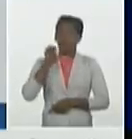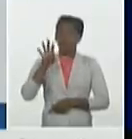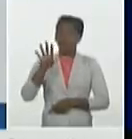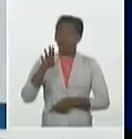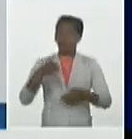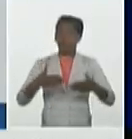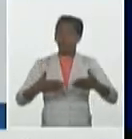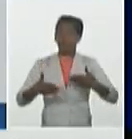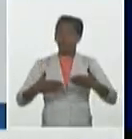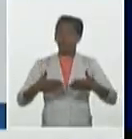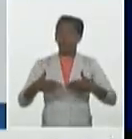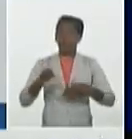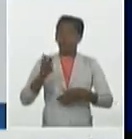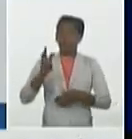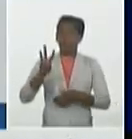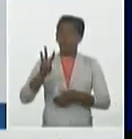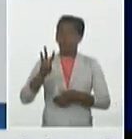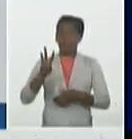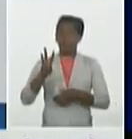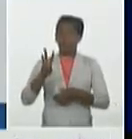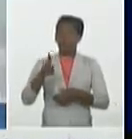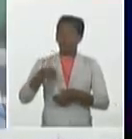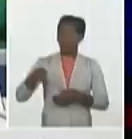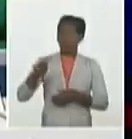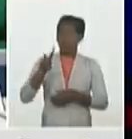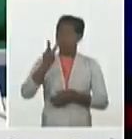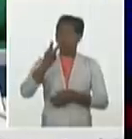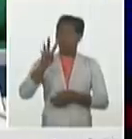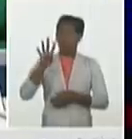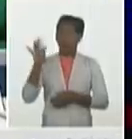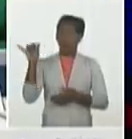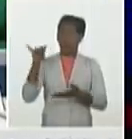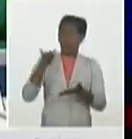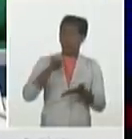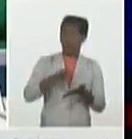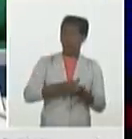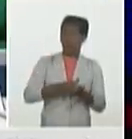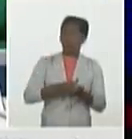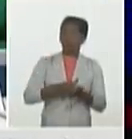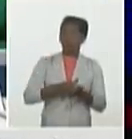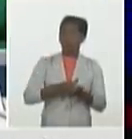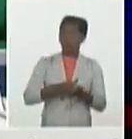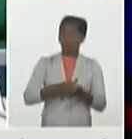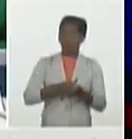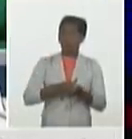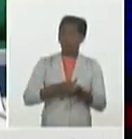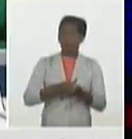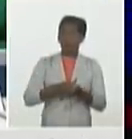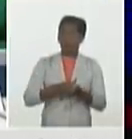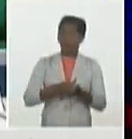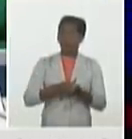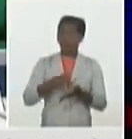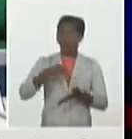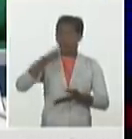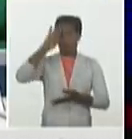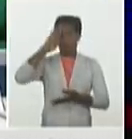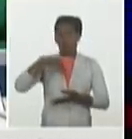y todos viajeros cubanos excepto una turista rusa que procedía de Rusia